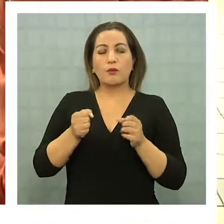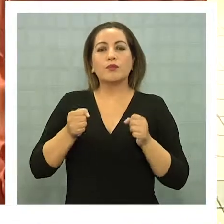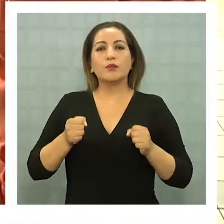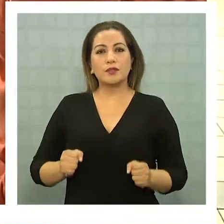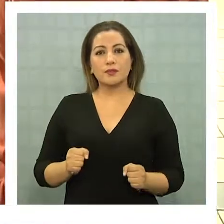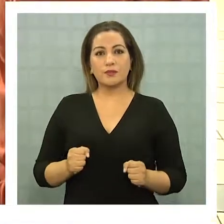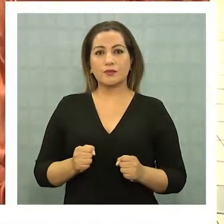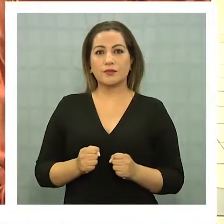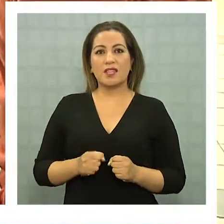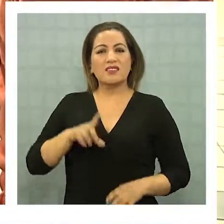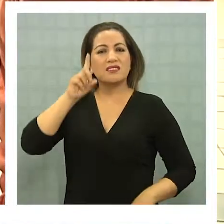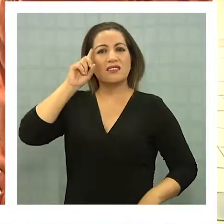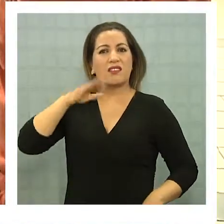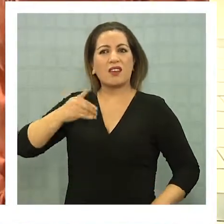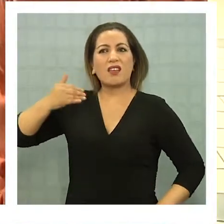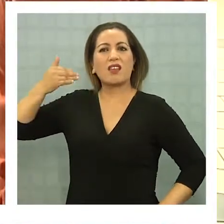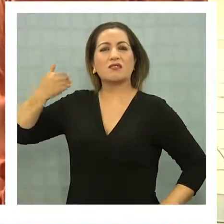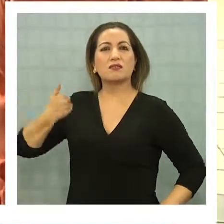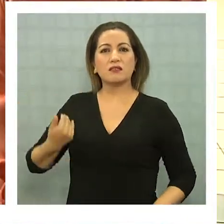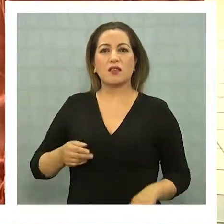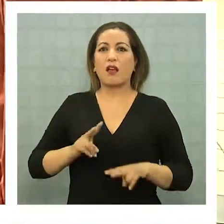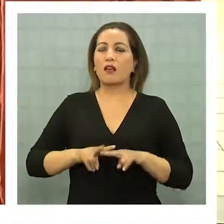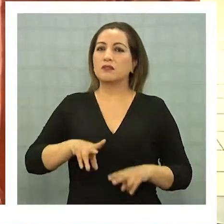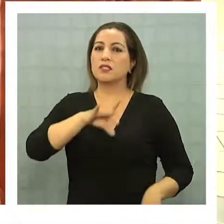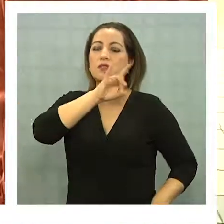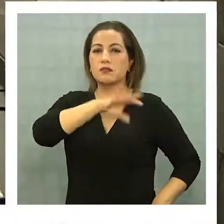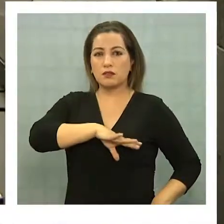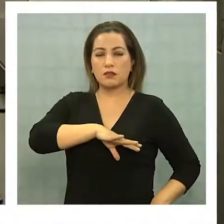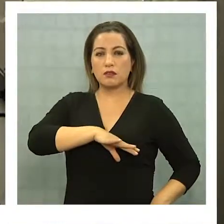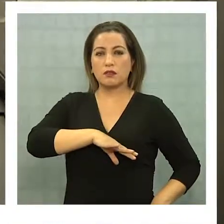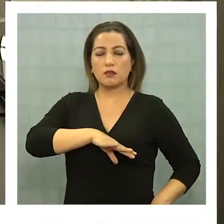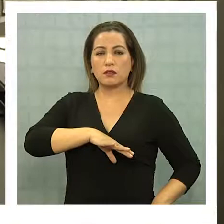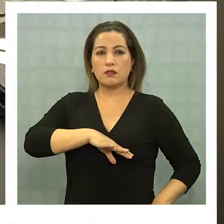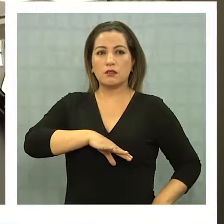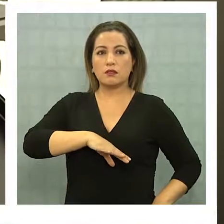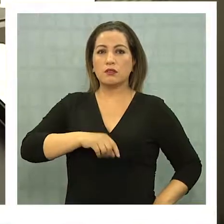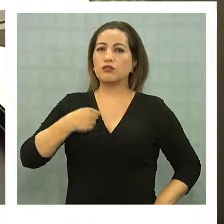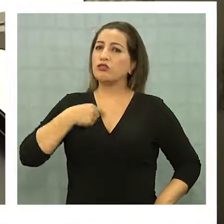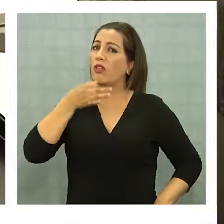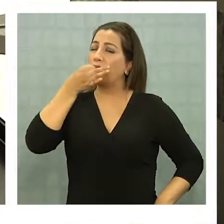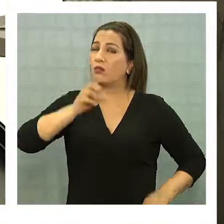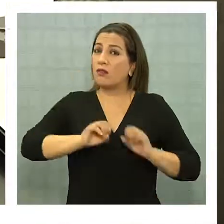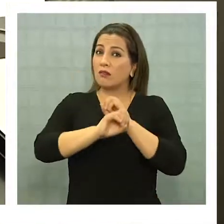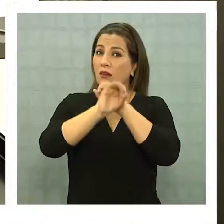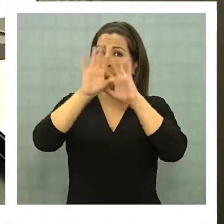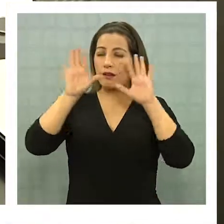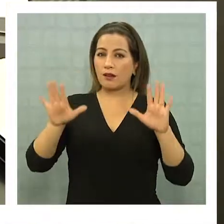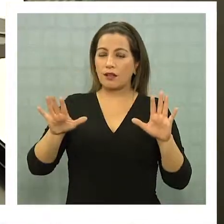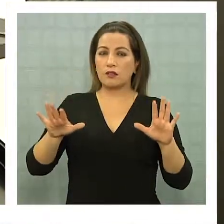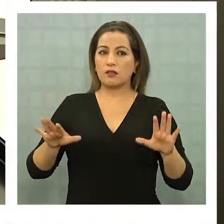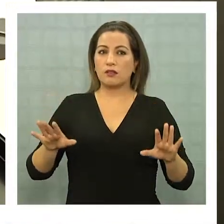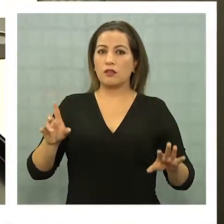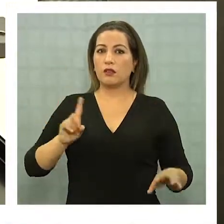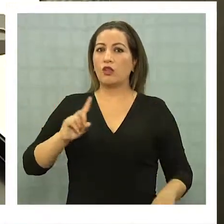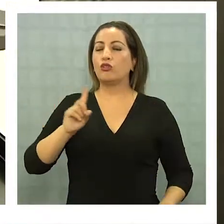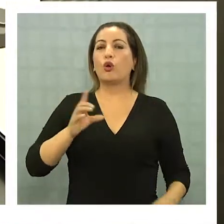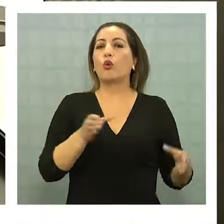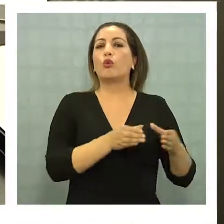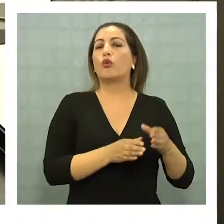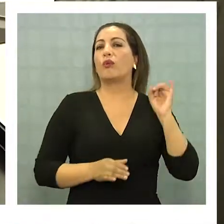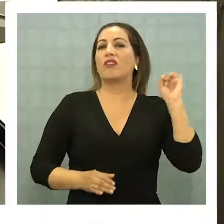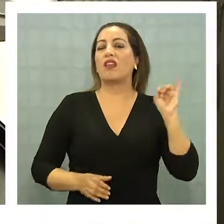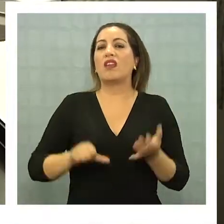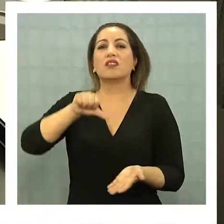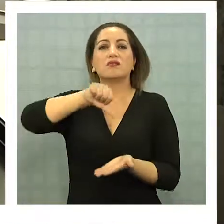puedan saber lo que ocurrió en nuestro país. Y creo que es muy claro en esto, aquí no hay que ser de izquierda, de